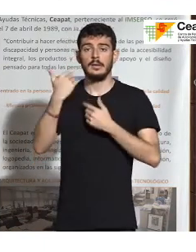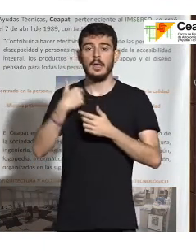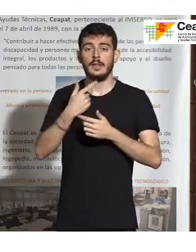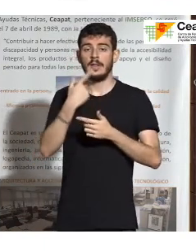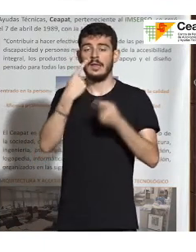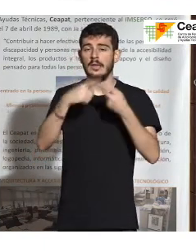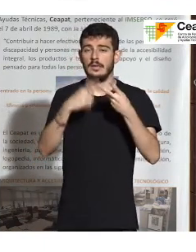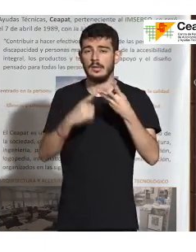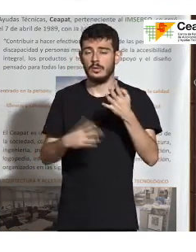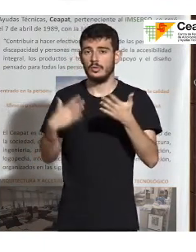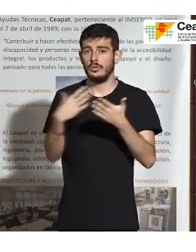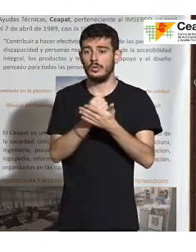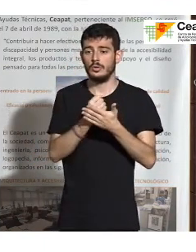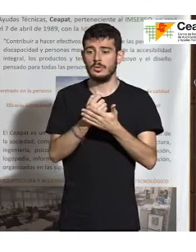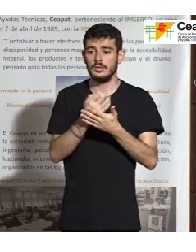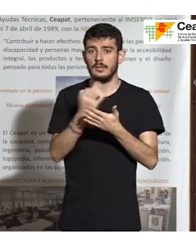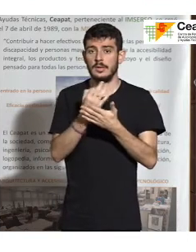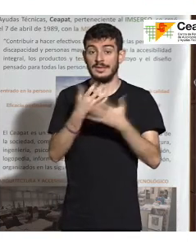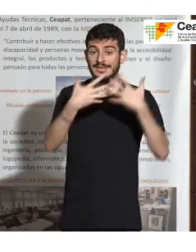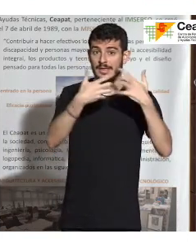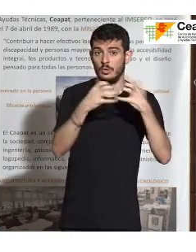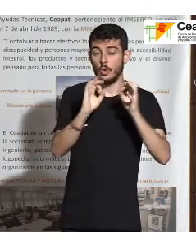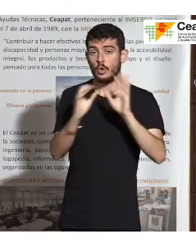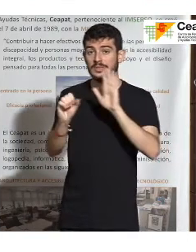elementos deben ser indicados mediante textos o símbolos.